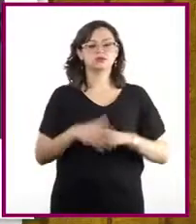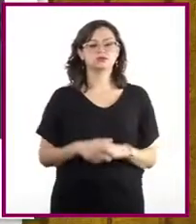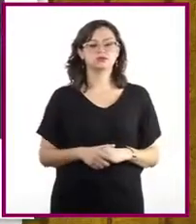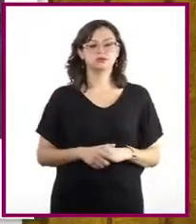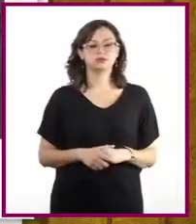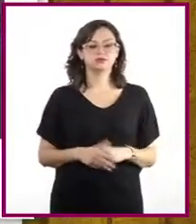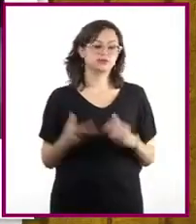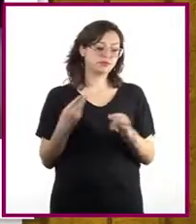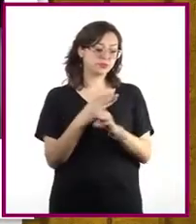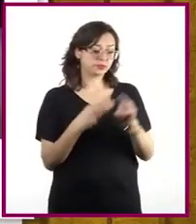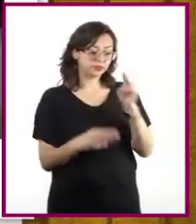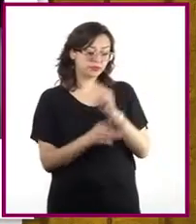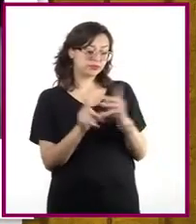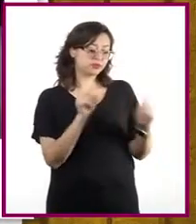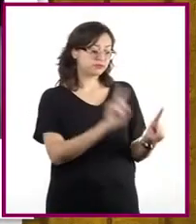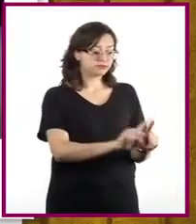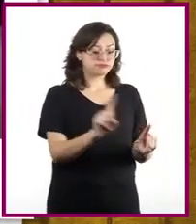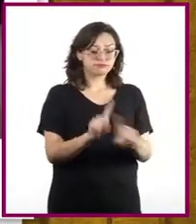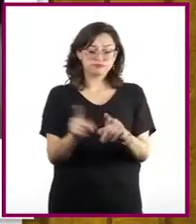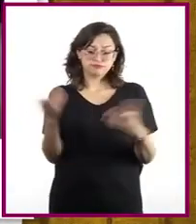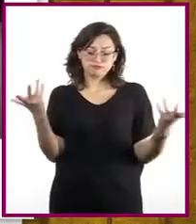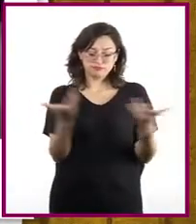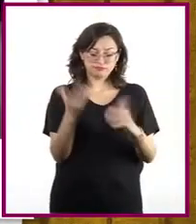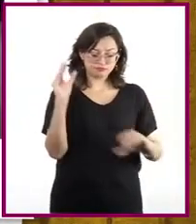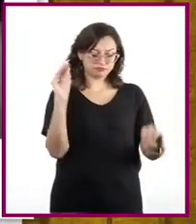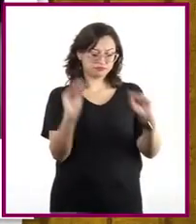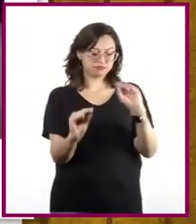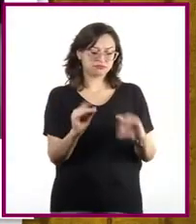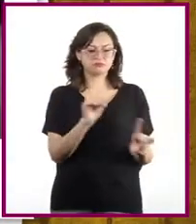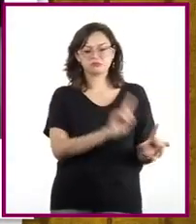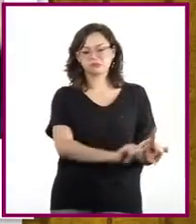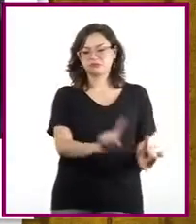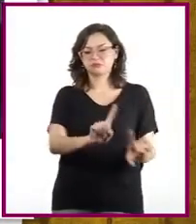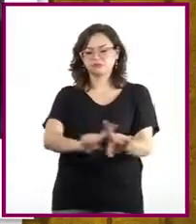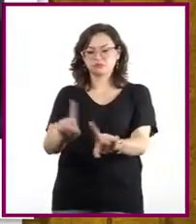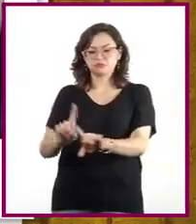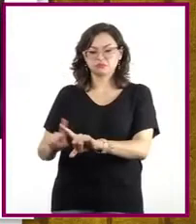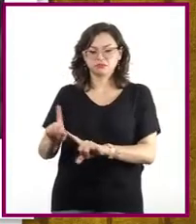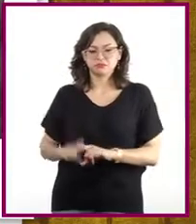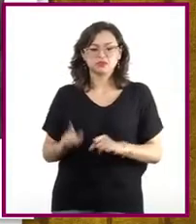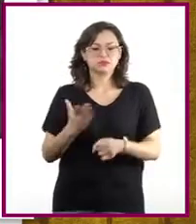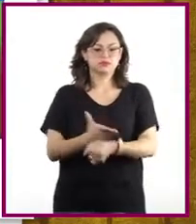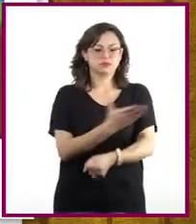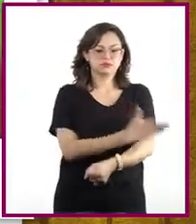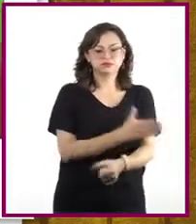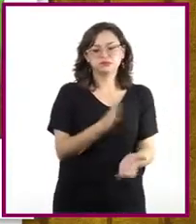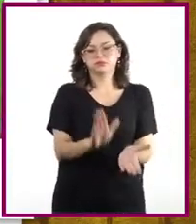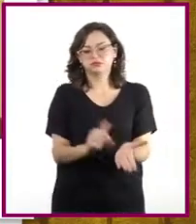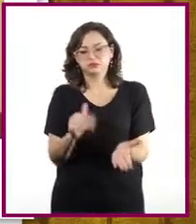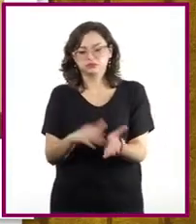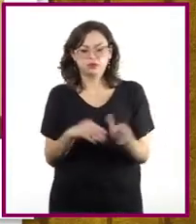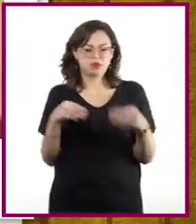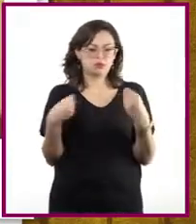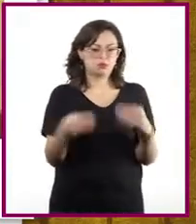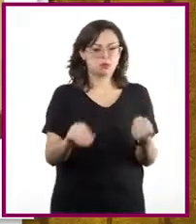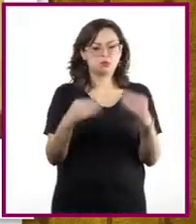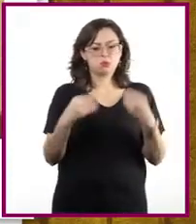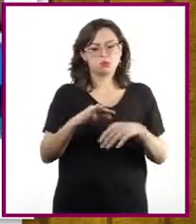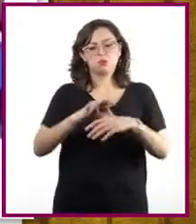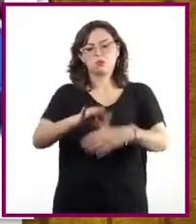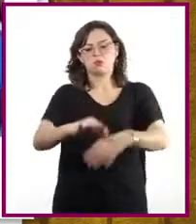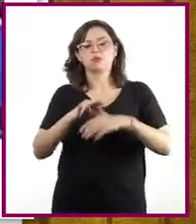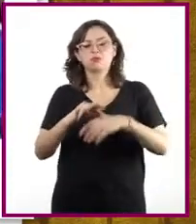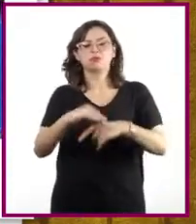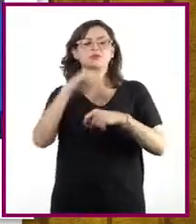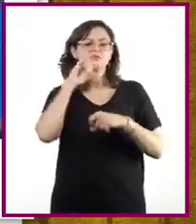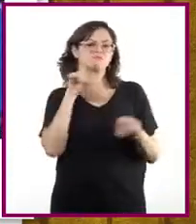Los materiales que se utilizan en su elaboración son muy diversos. Los hay de madera, papel, cartón, cuero y